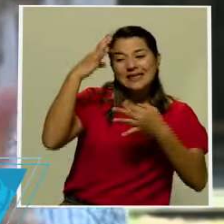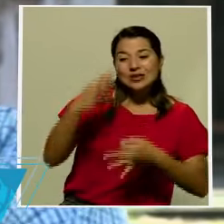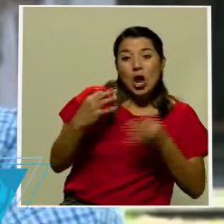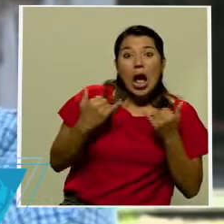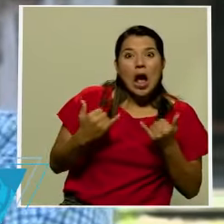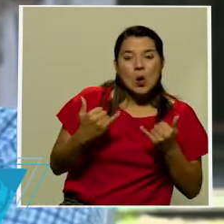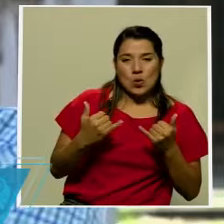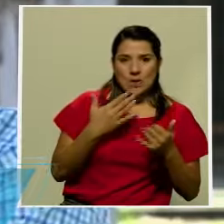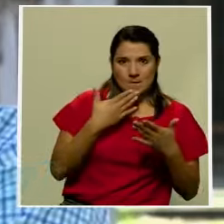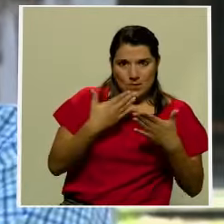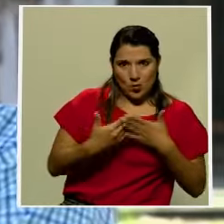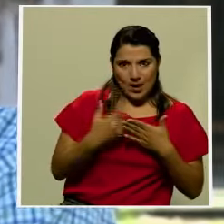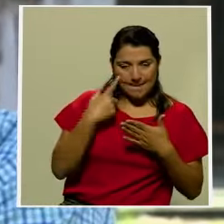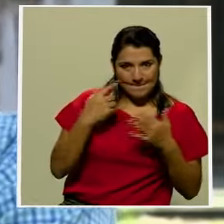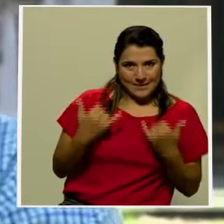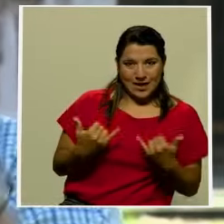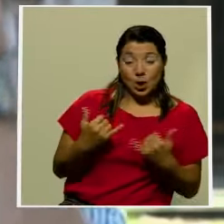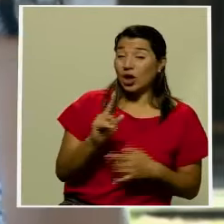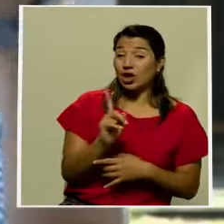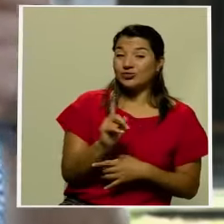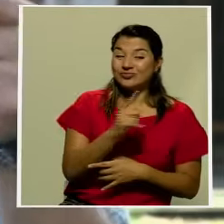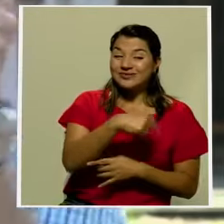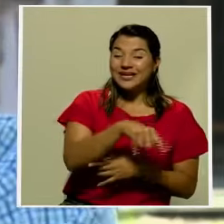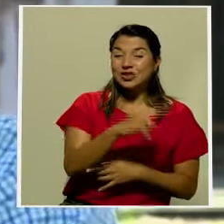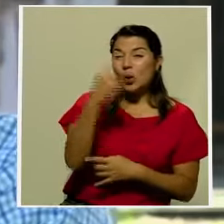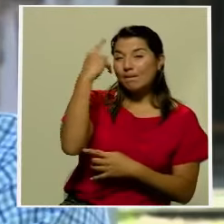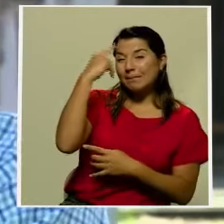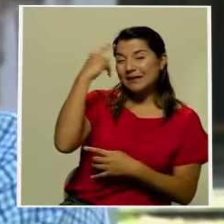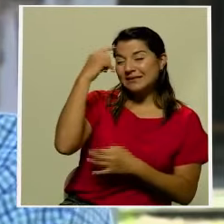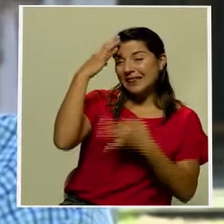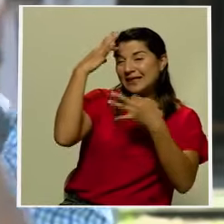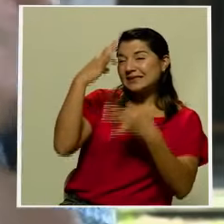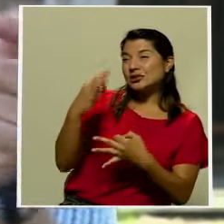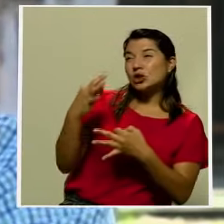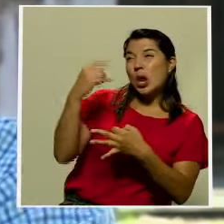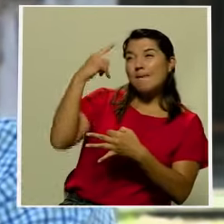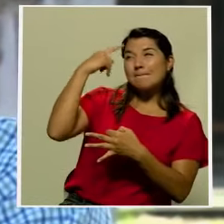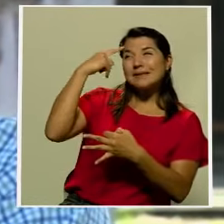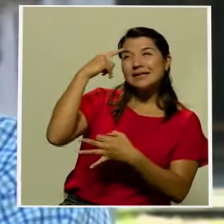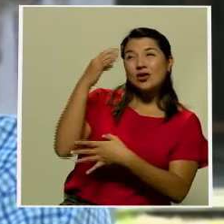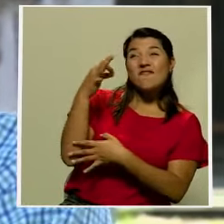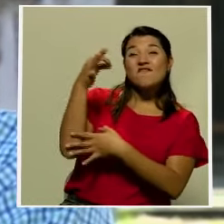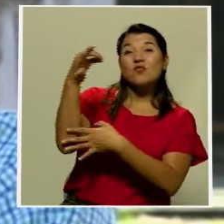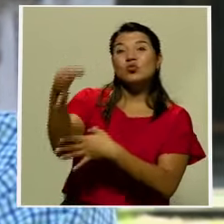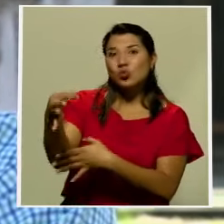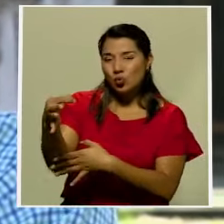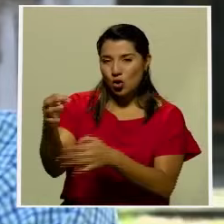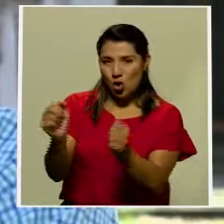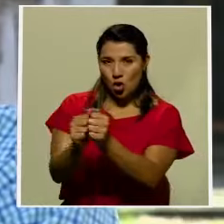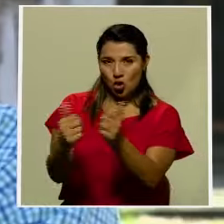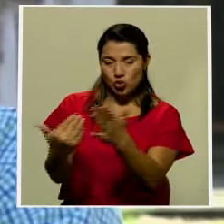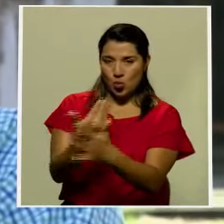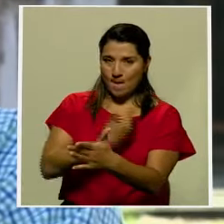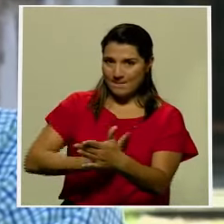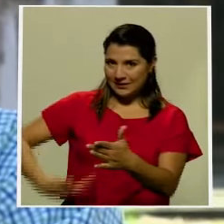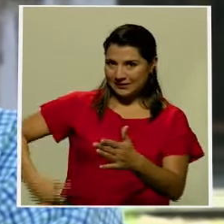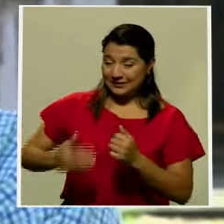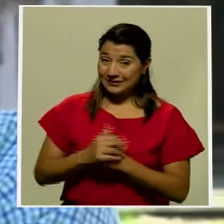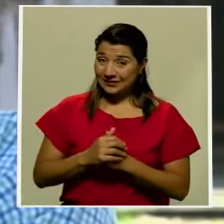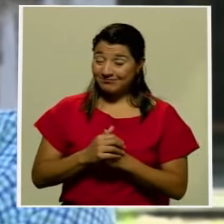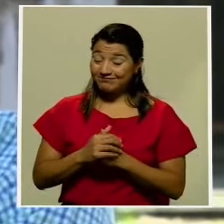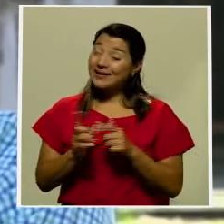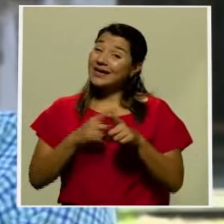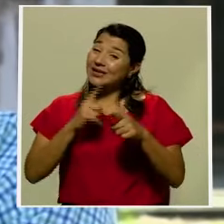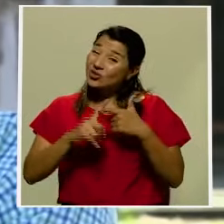asociadas al nuevo gobierno asociadas a la nueva administración Entonces va a ser ahí